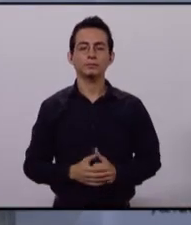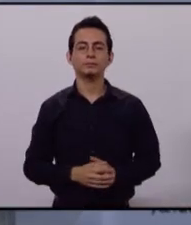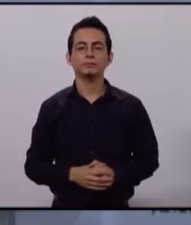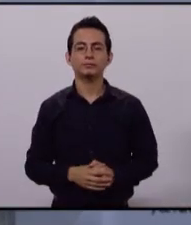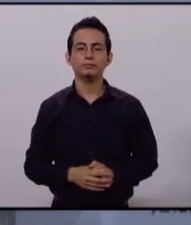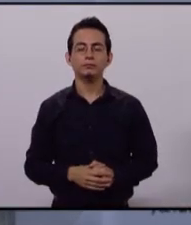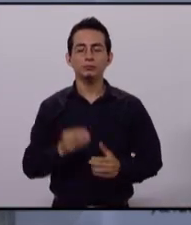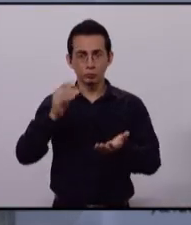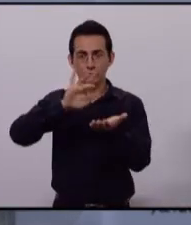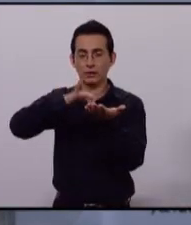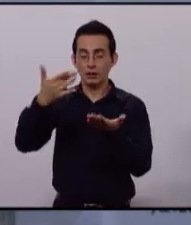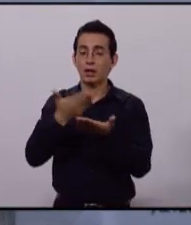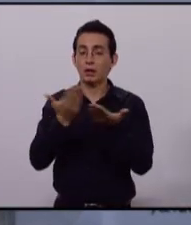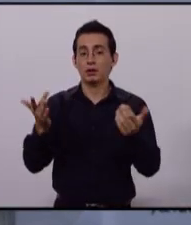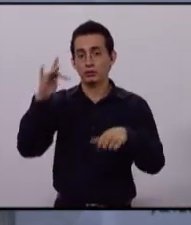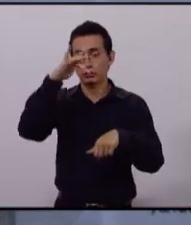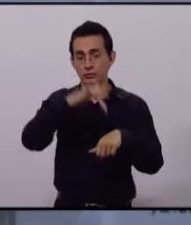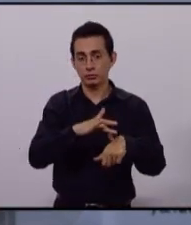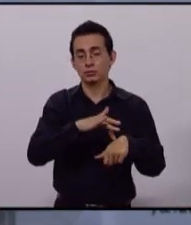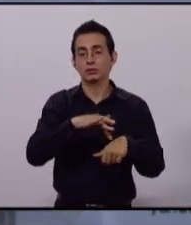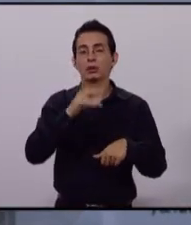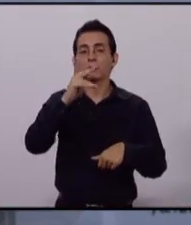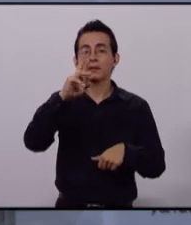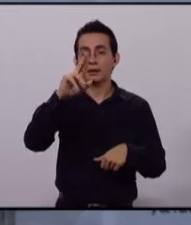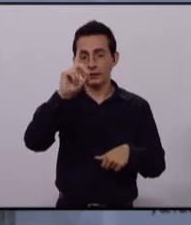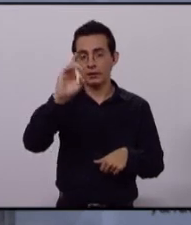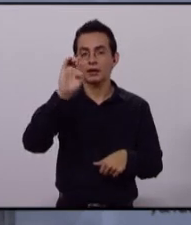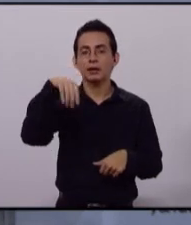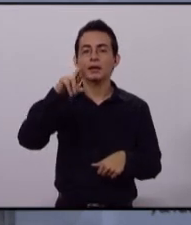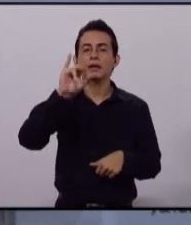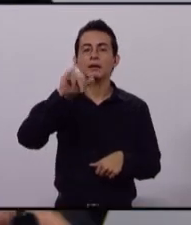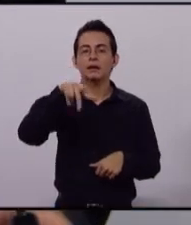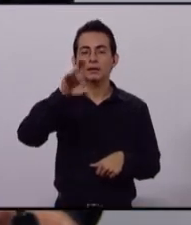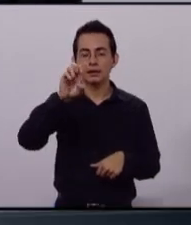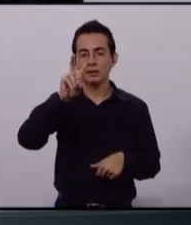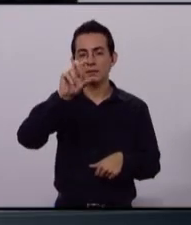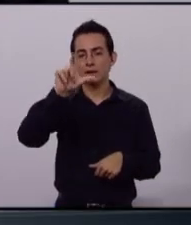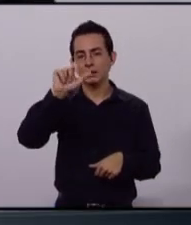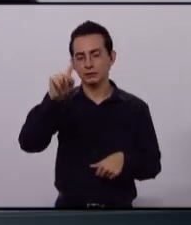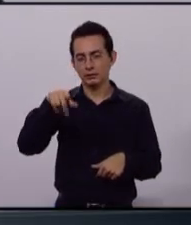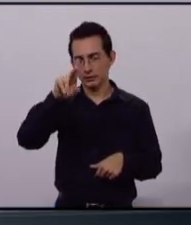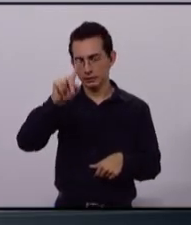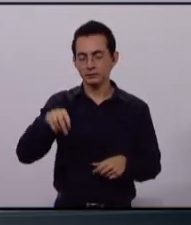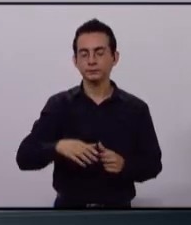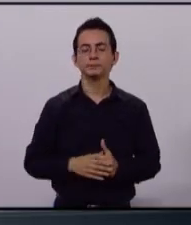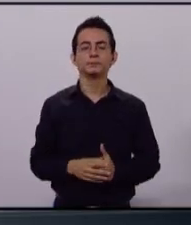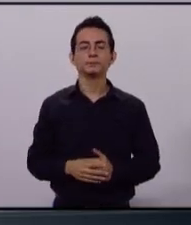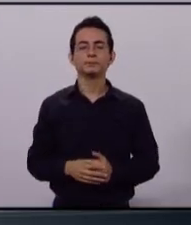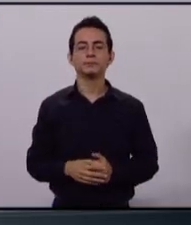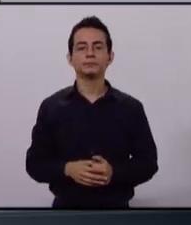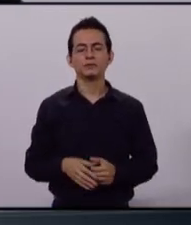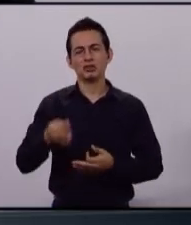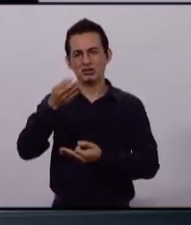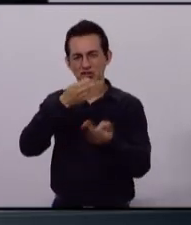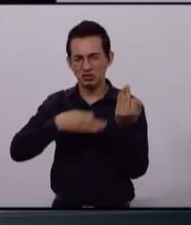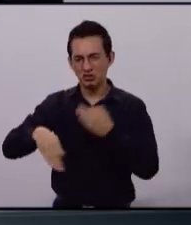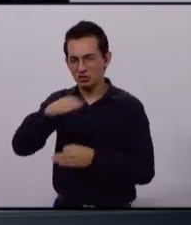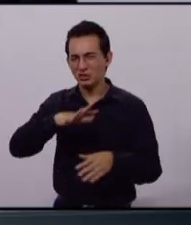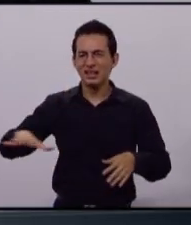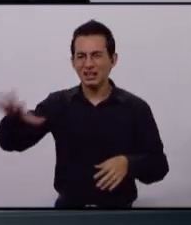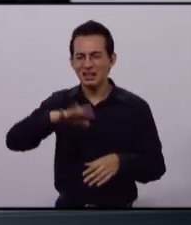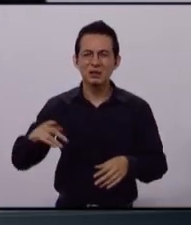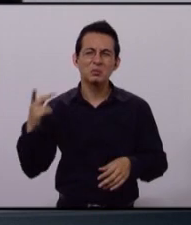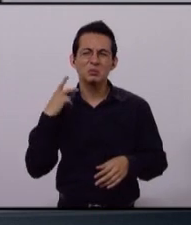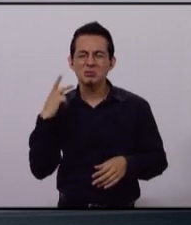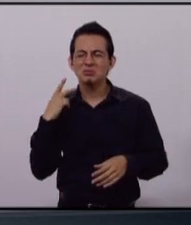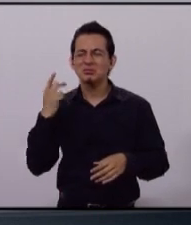Gracias, candidato. Es el turno ahora del candidato del PRD, Enrique Velásquez. Todas las políticas de combate a la inseguridad van a ser